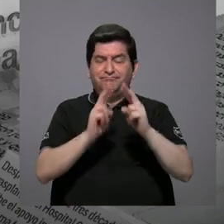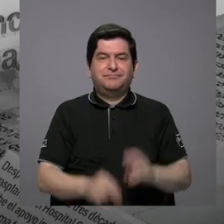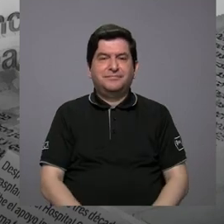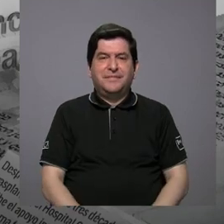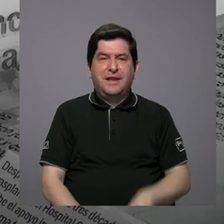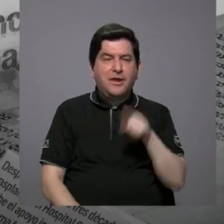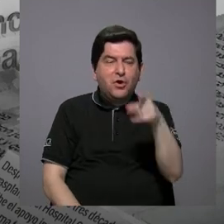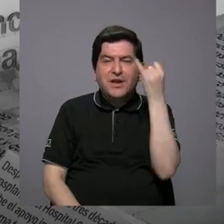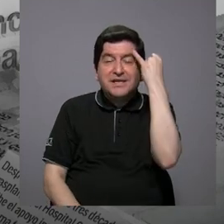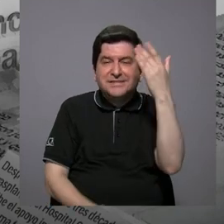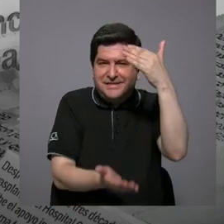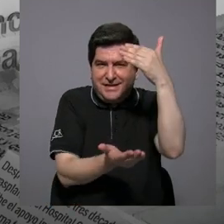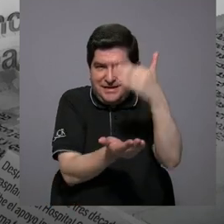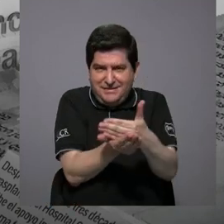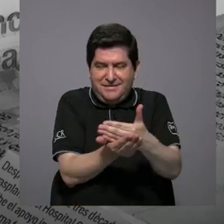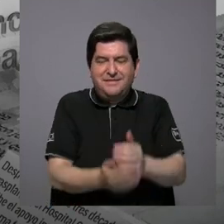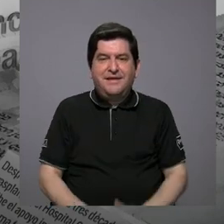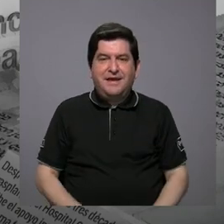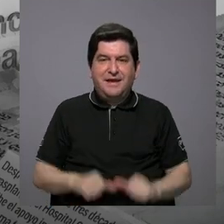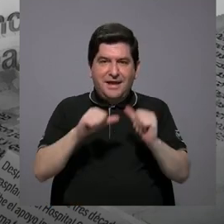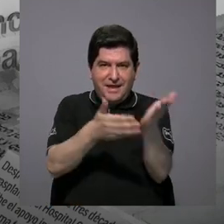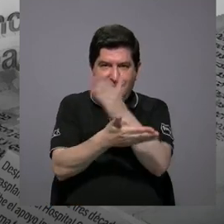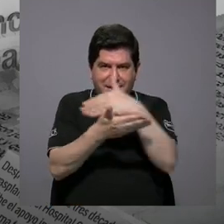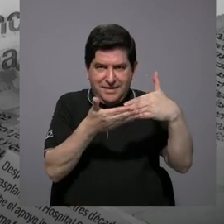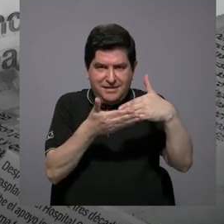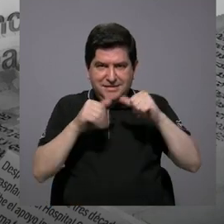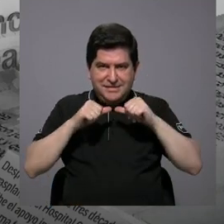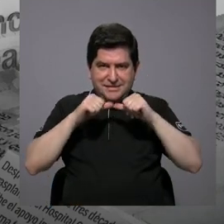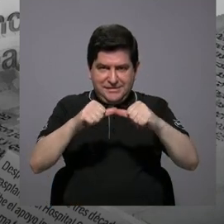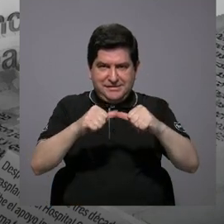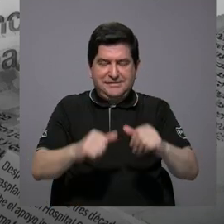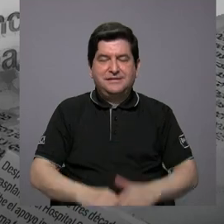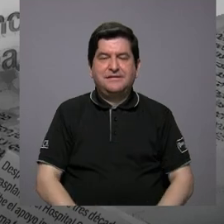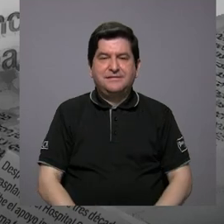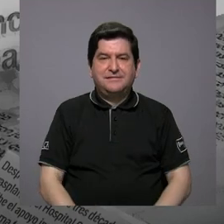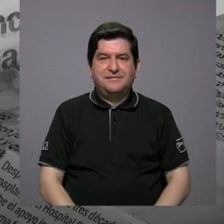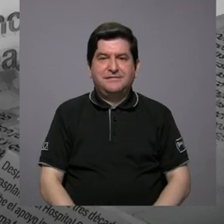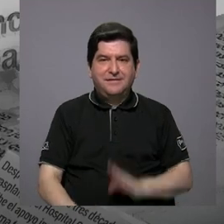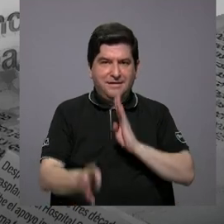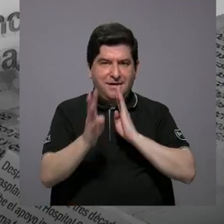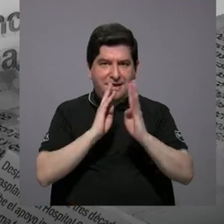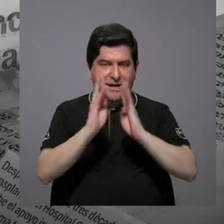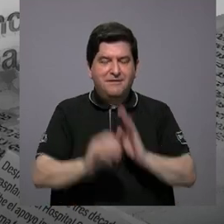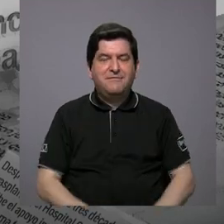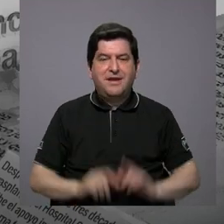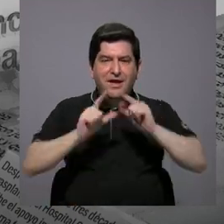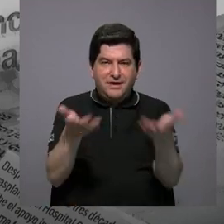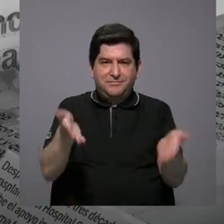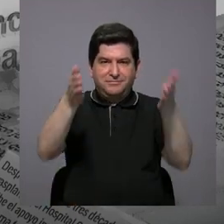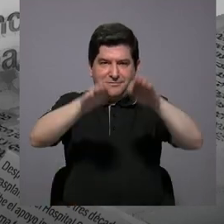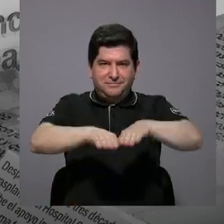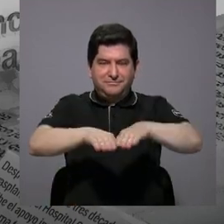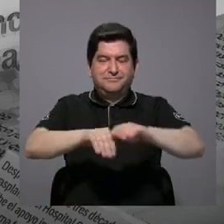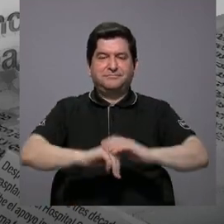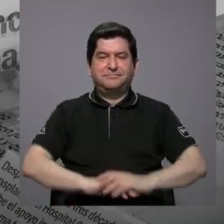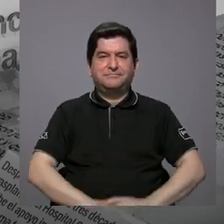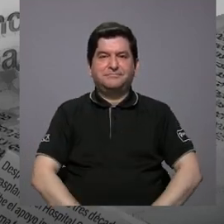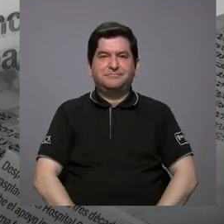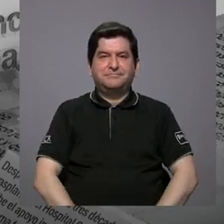Vamos a quedarnos con esto y en el próximo bloque continuamos con más de Hablando sobre los Rellenos Sanitarios.